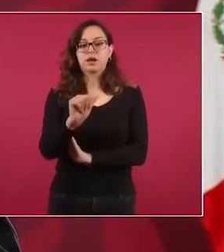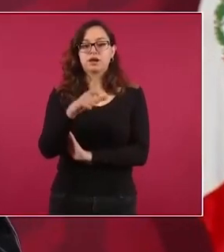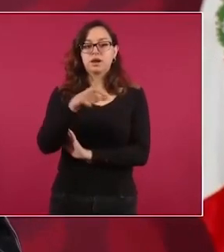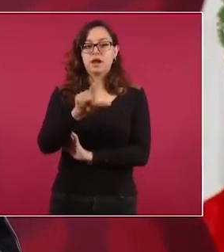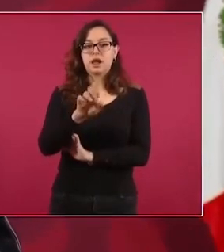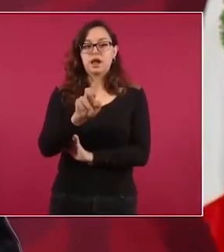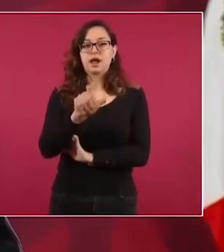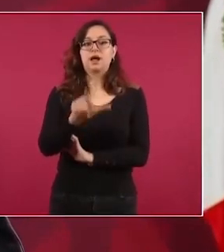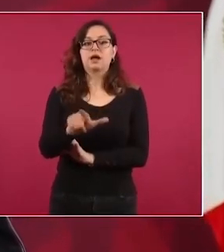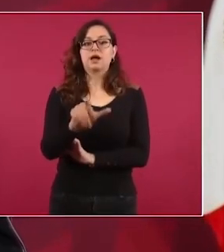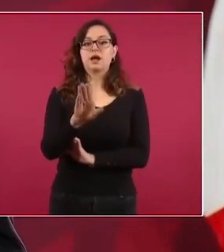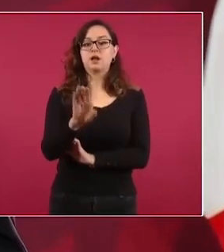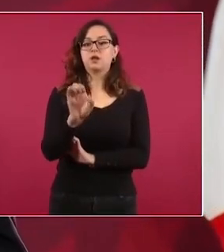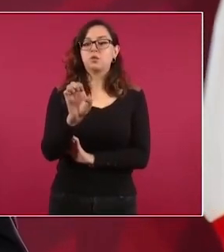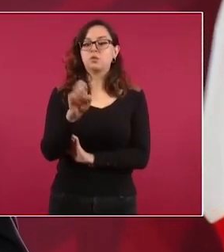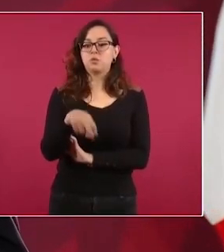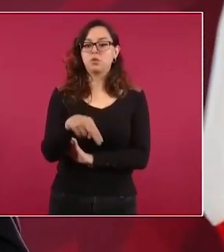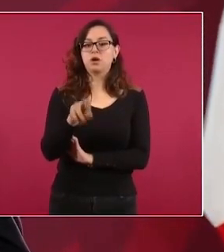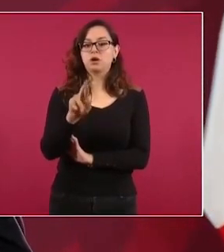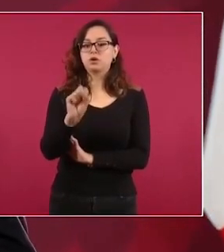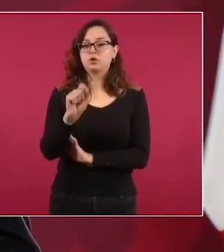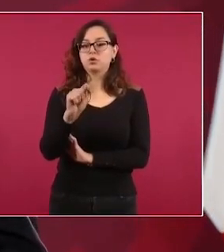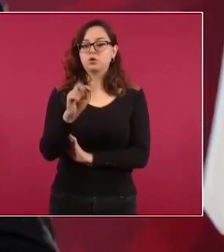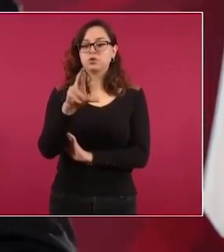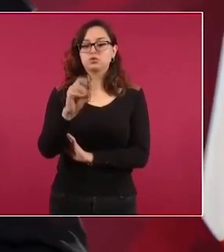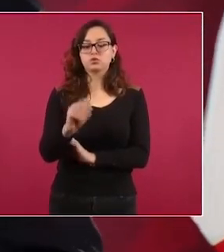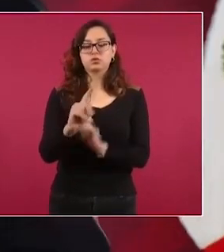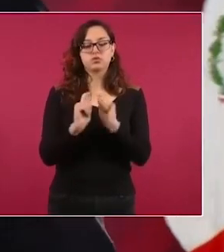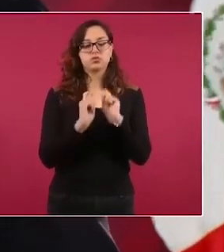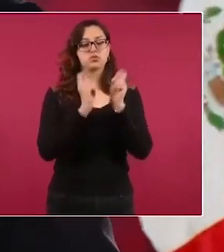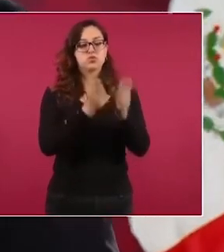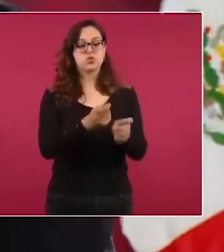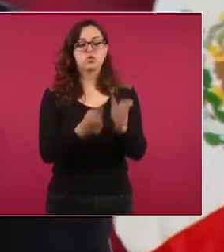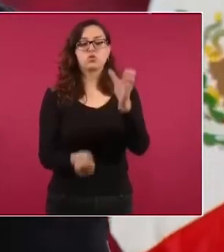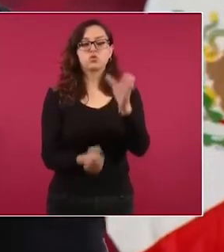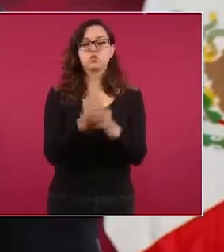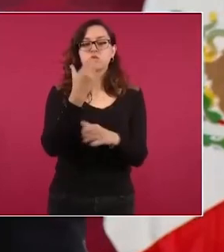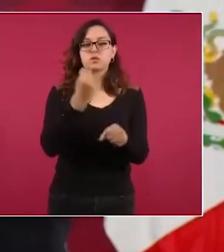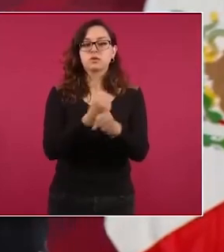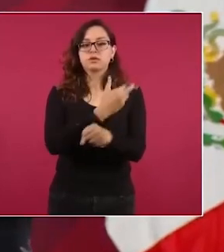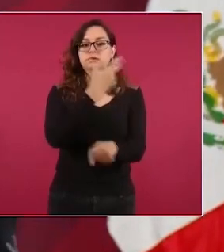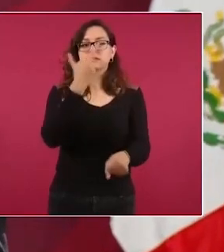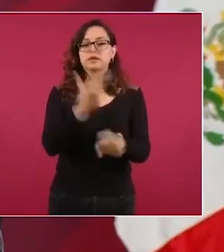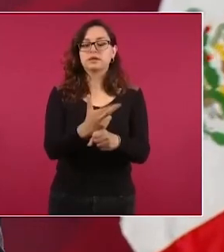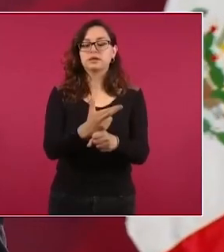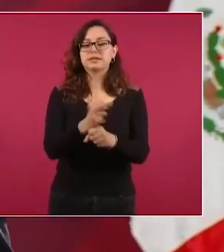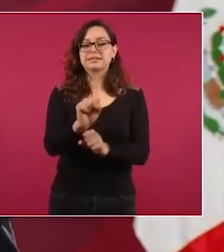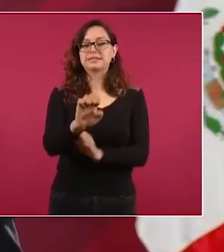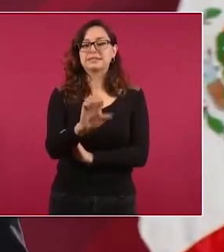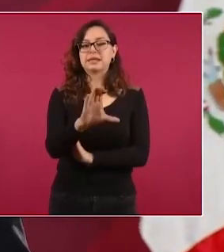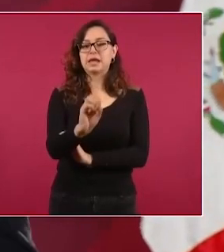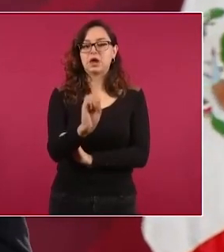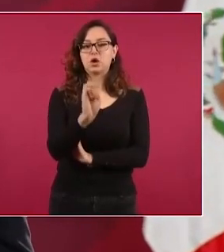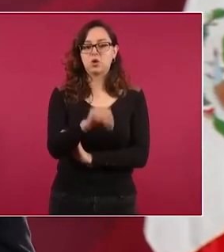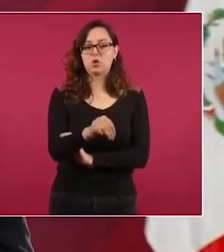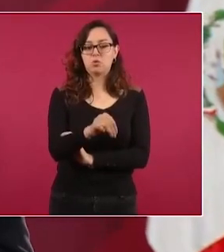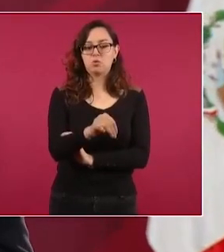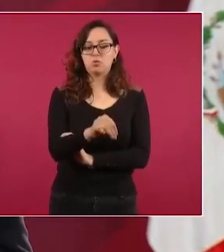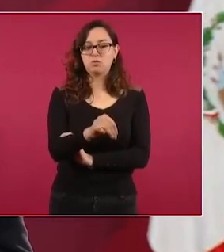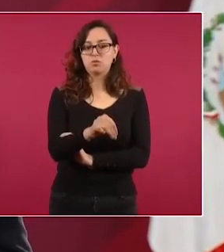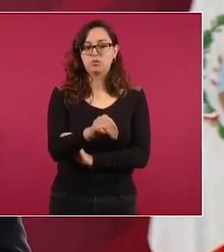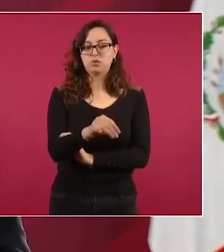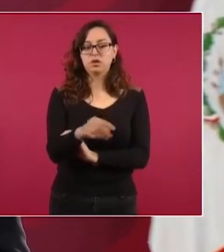secretaria de economía quien ahora se desempeña como directora del SAT